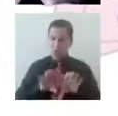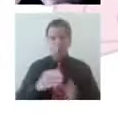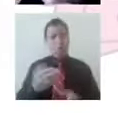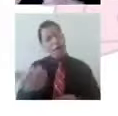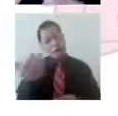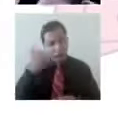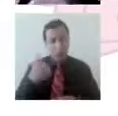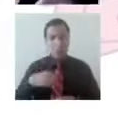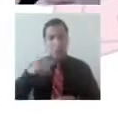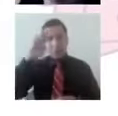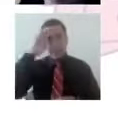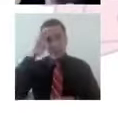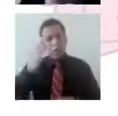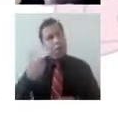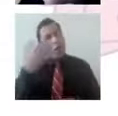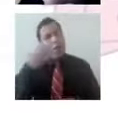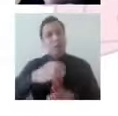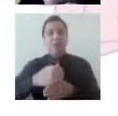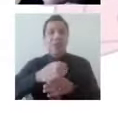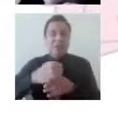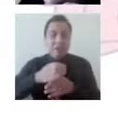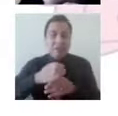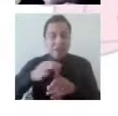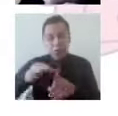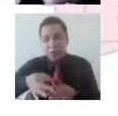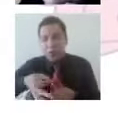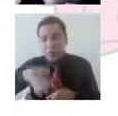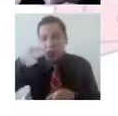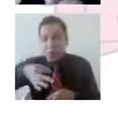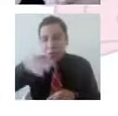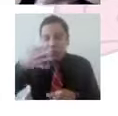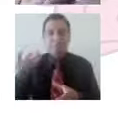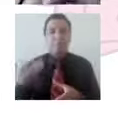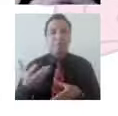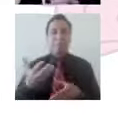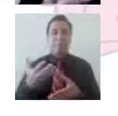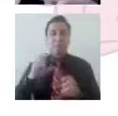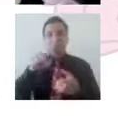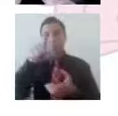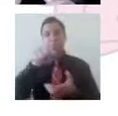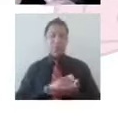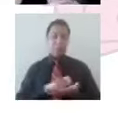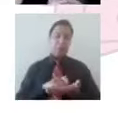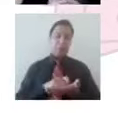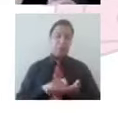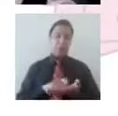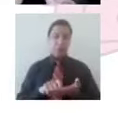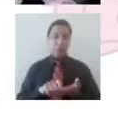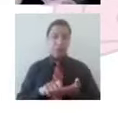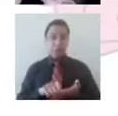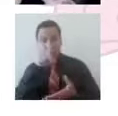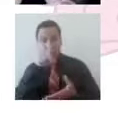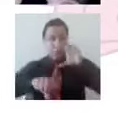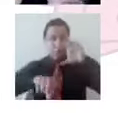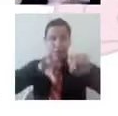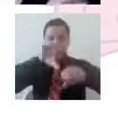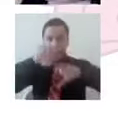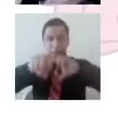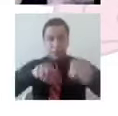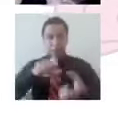un vaso con agua, que tengan a la mano una pluma, una hoja, porque vamos a ir haciendo diferentes elementos de reflexión.